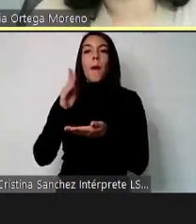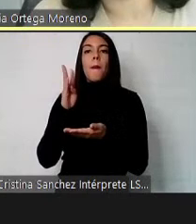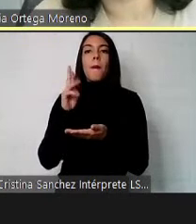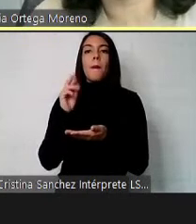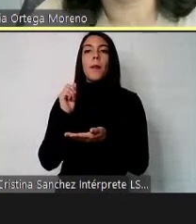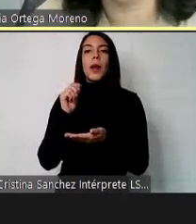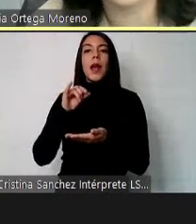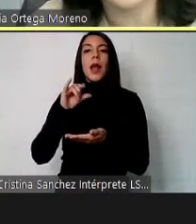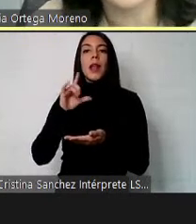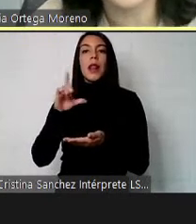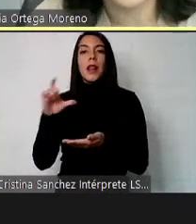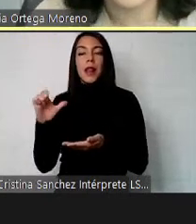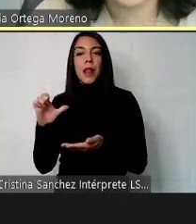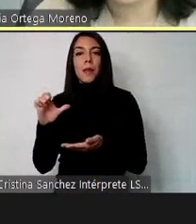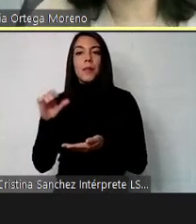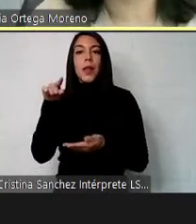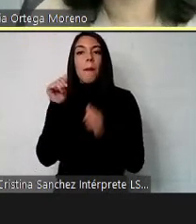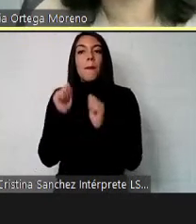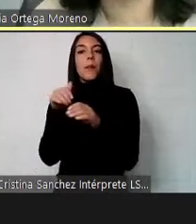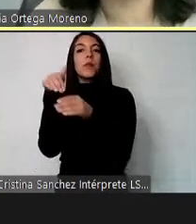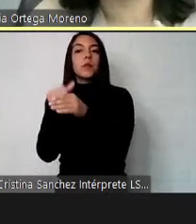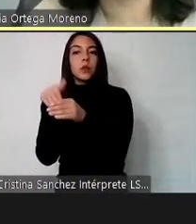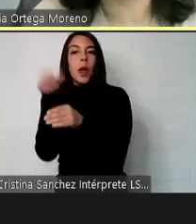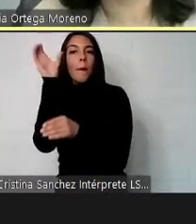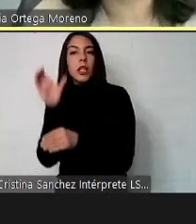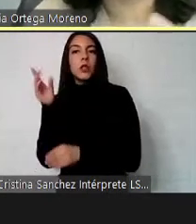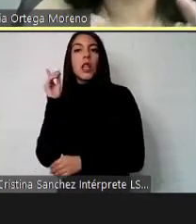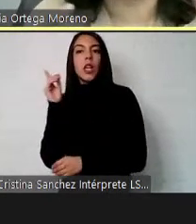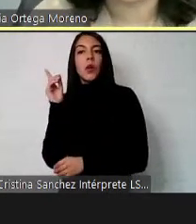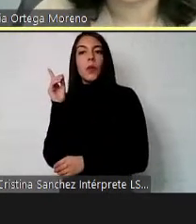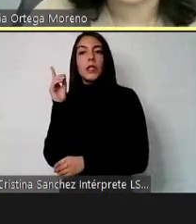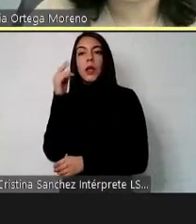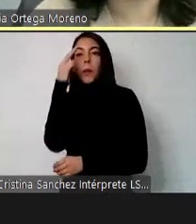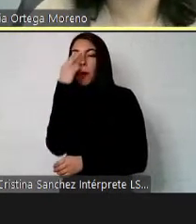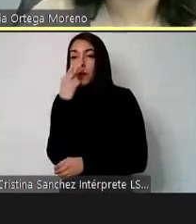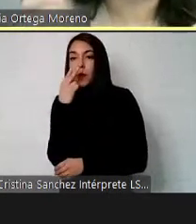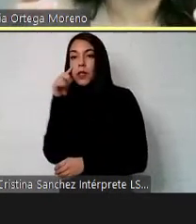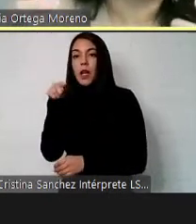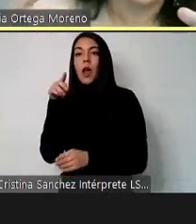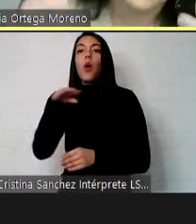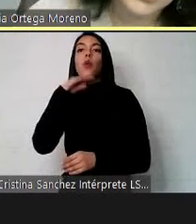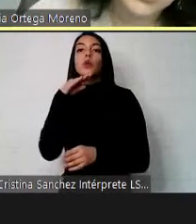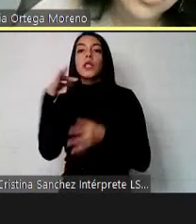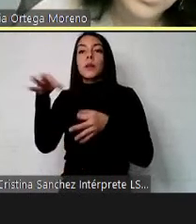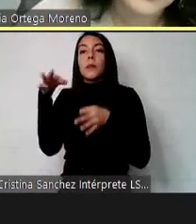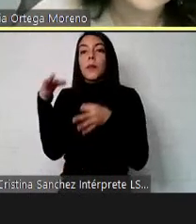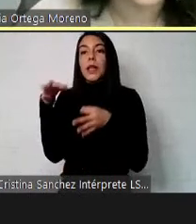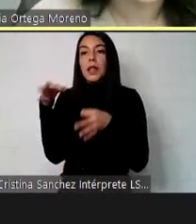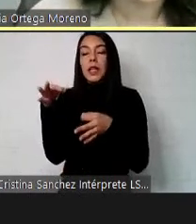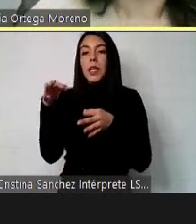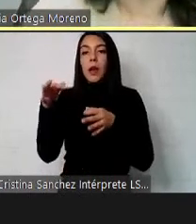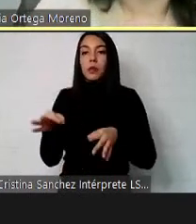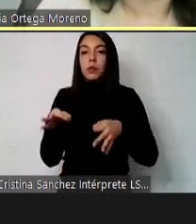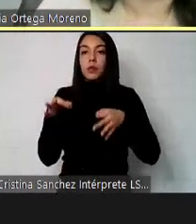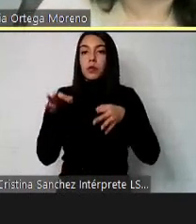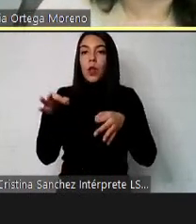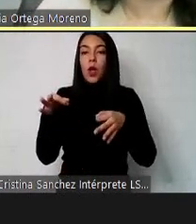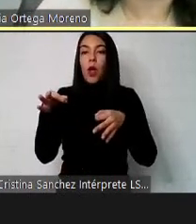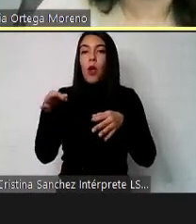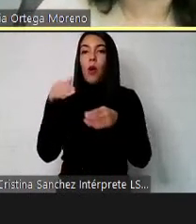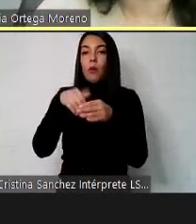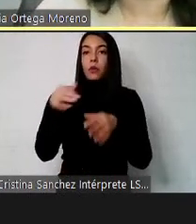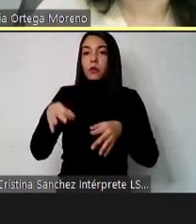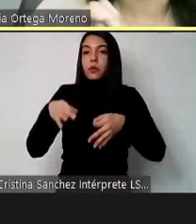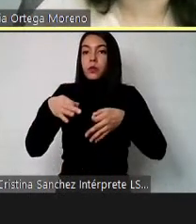¿cierto? Uno puede se sufragar, la persona con discapacidad visual, utilizar esta plantilla que se pone sobre el voto y